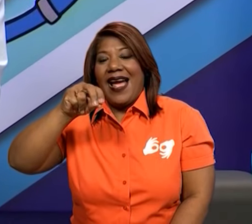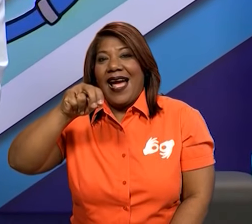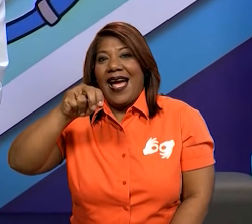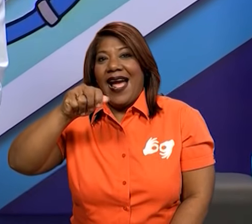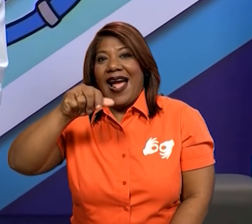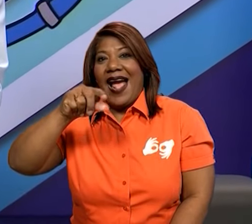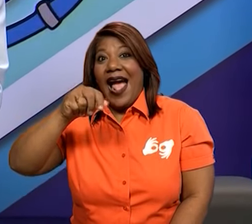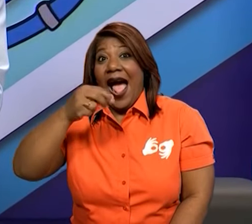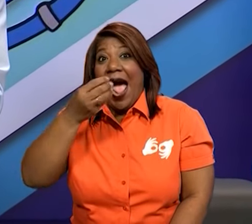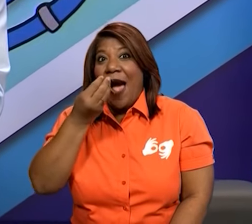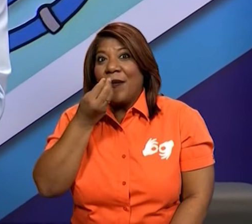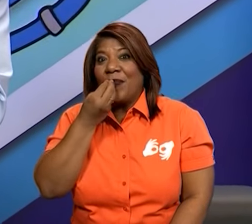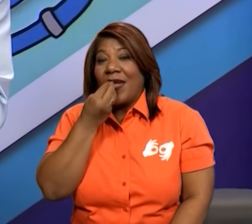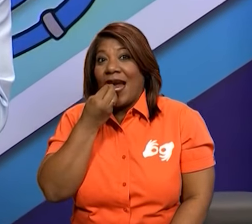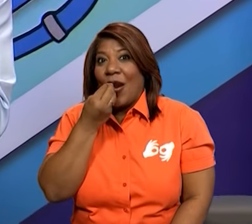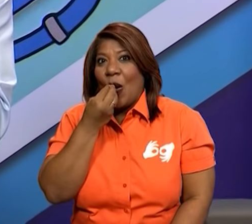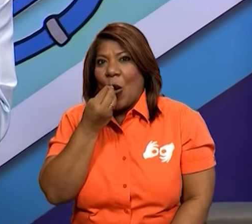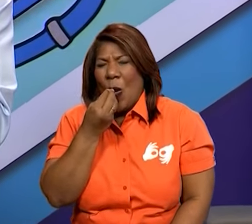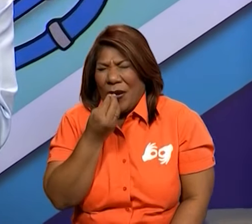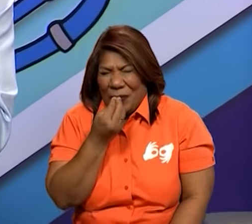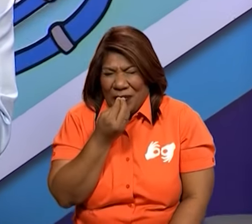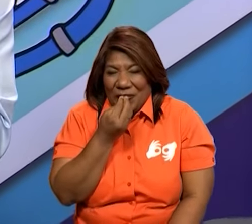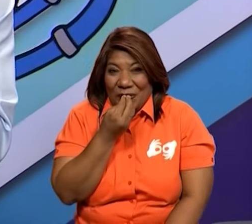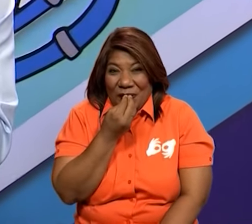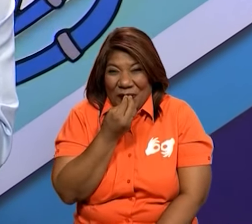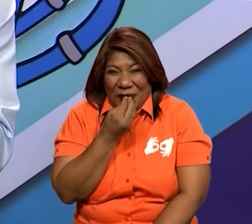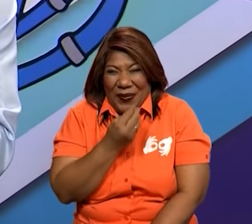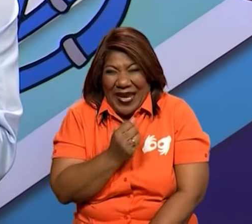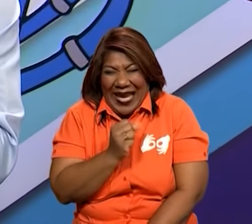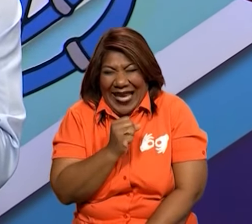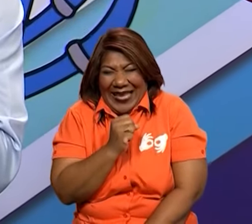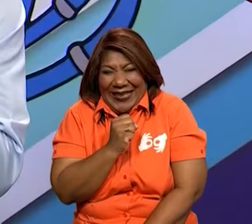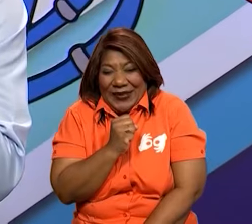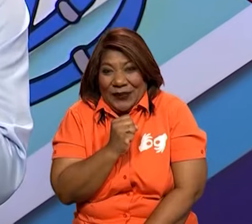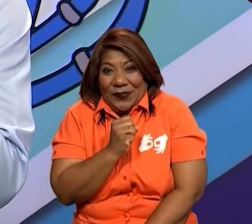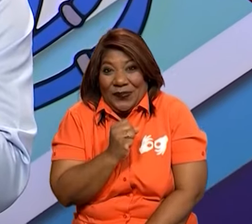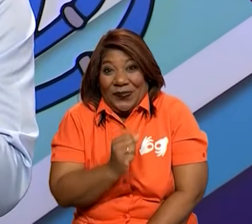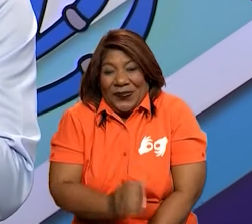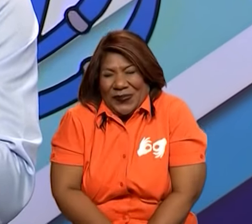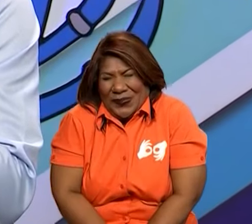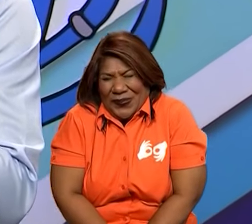yo... ¡Mmm! ¡Ah! ¡Ah! Mira, papá, papá. Ya te...